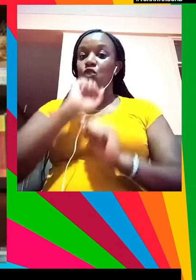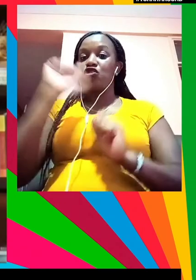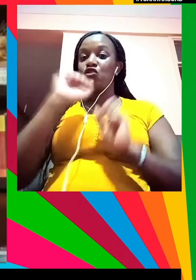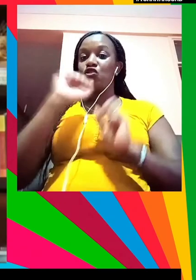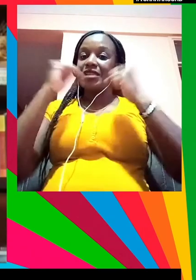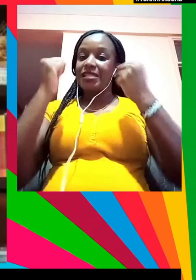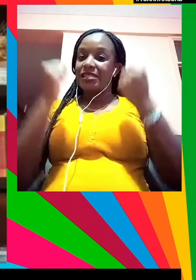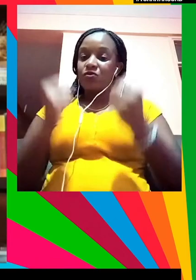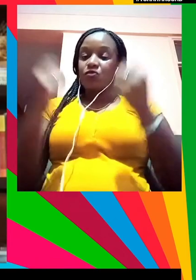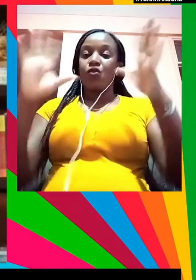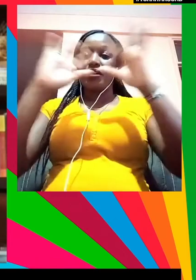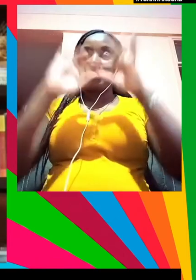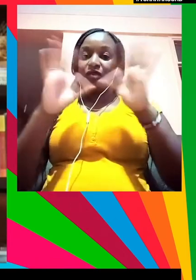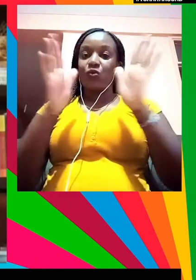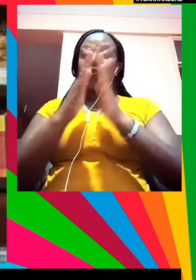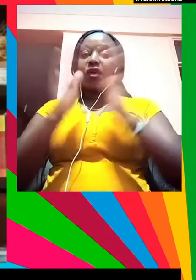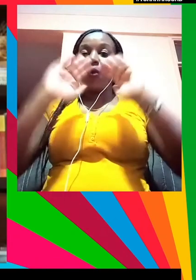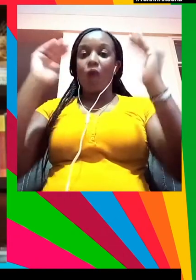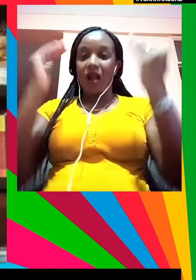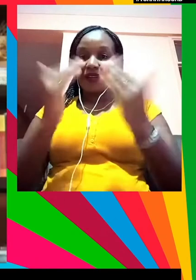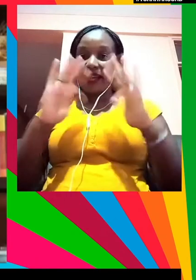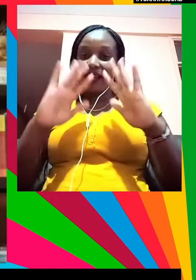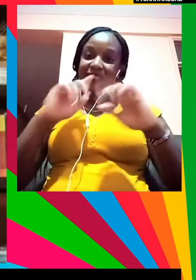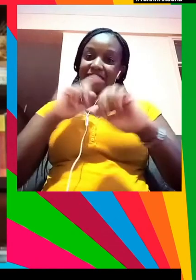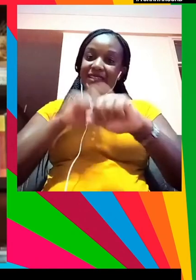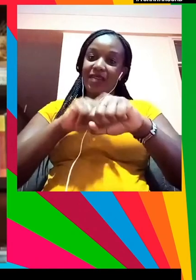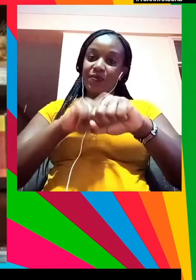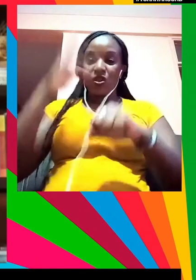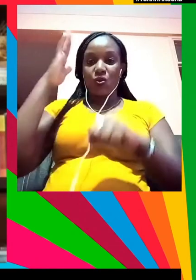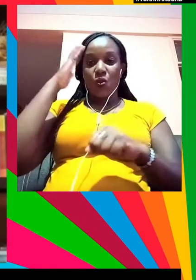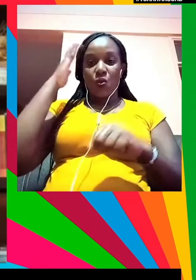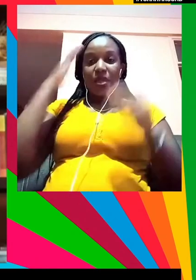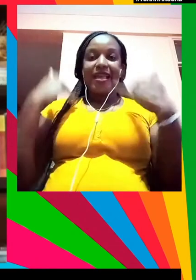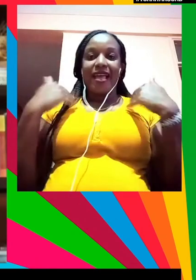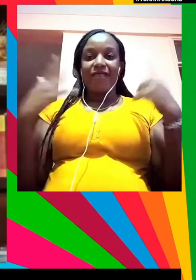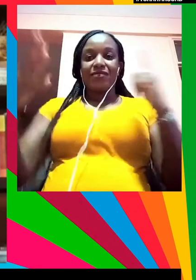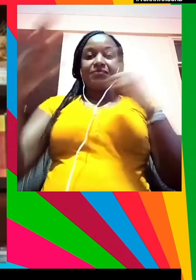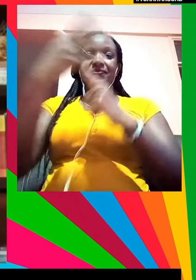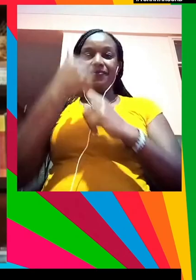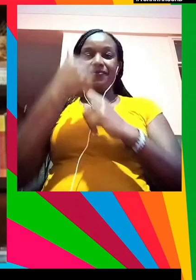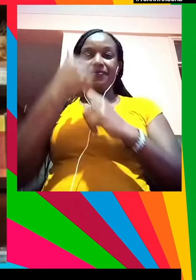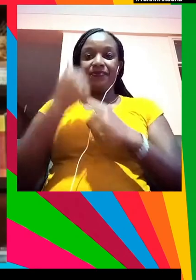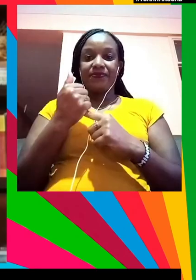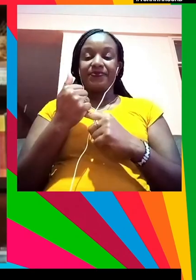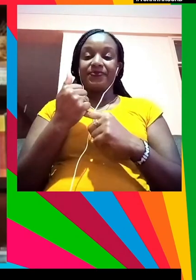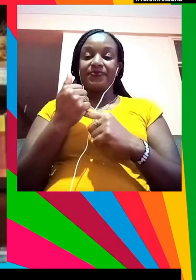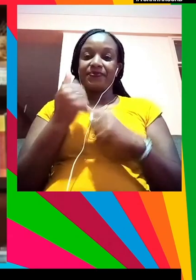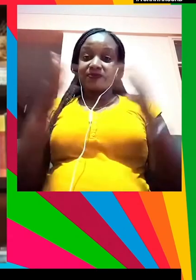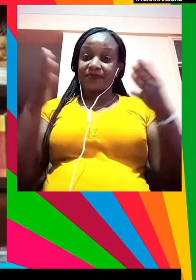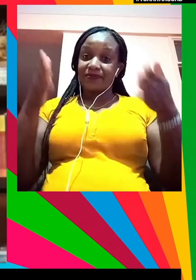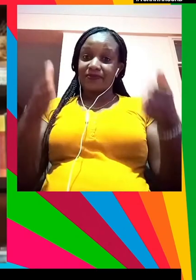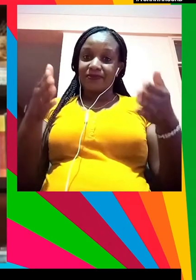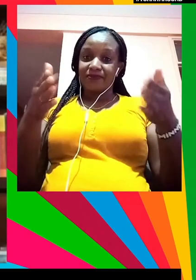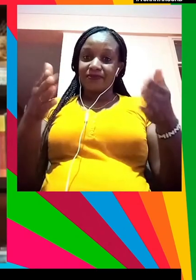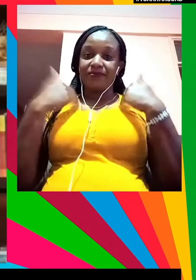para que se conecten a escala global? ¿Y cómo sabremos que habremos dado ese paso hacia adelante? Y